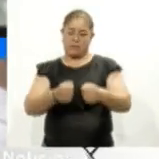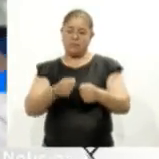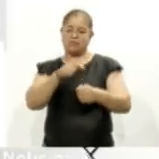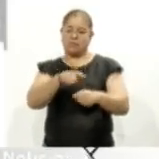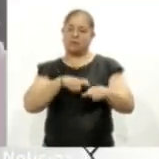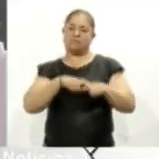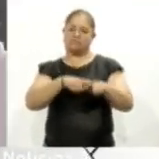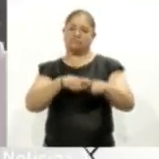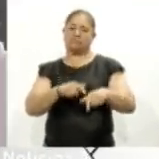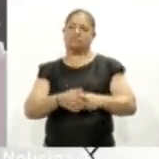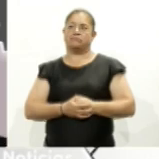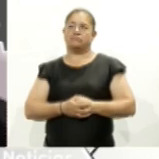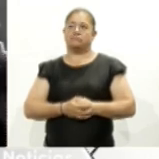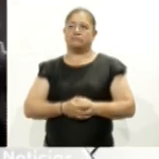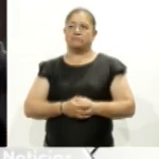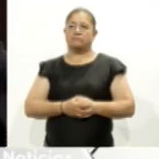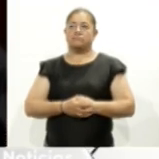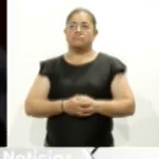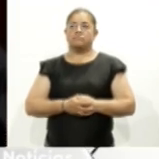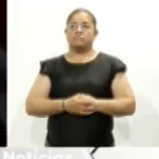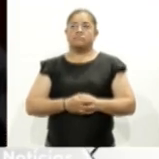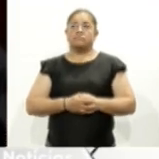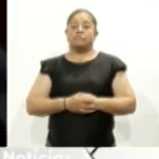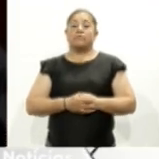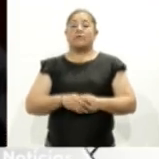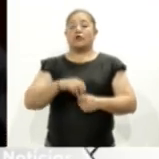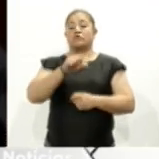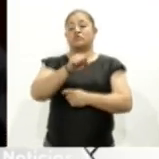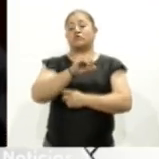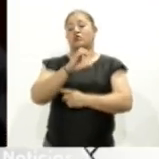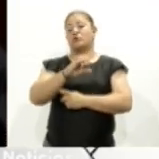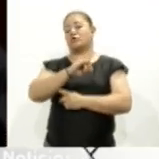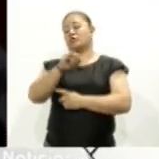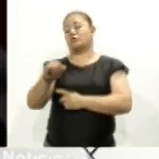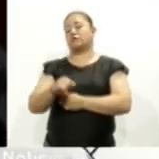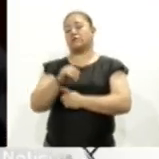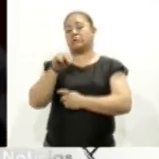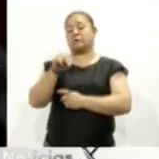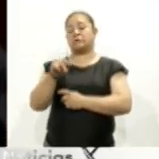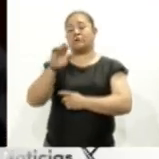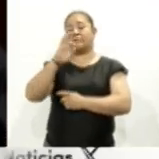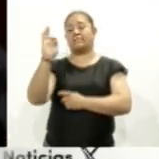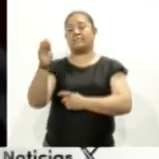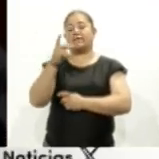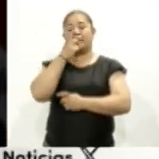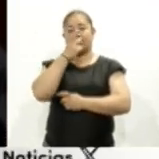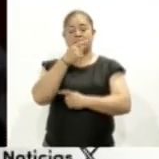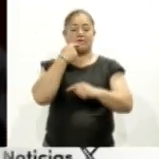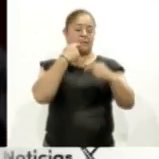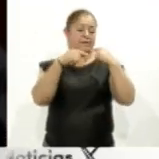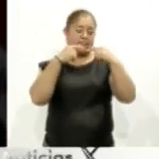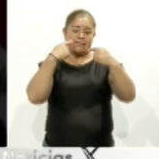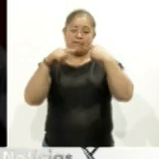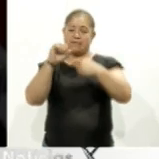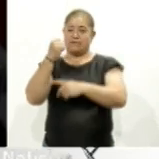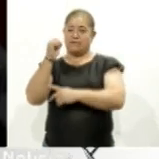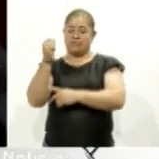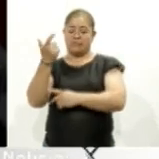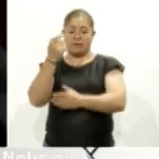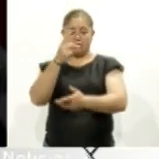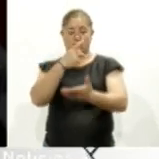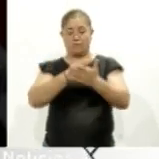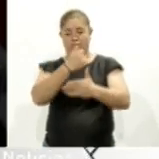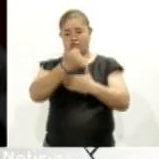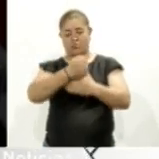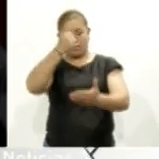suministros. El Pleno de la Suprema Corte de Justicia de la Nación perfila discutir en septiembre un proyecto de sentencia en el